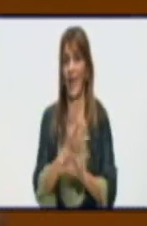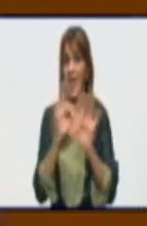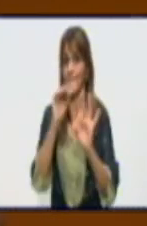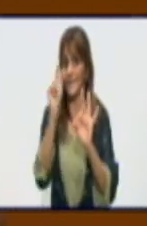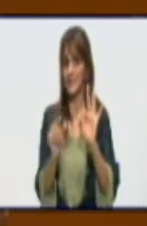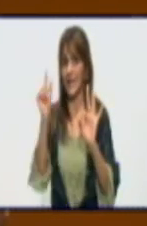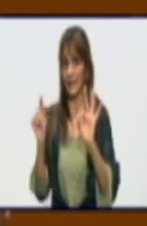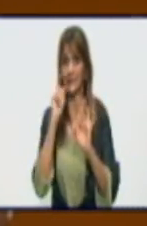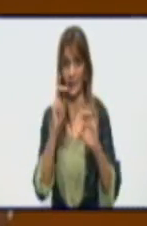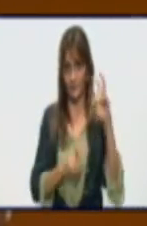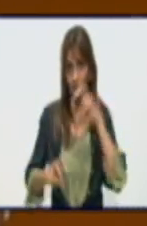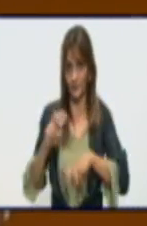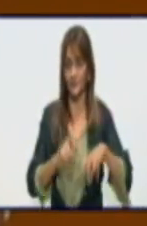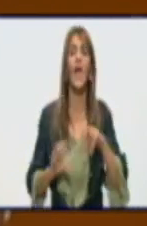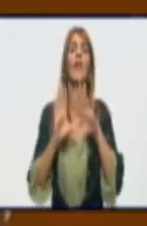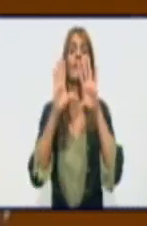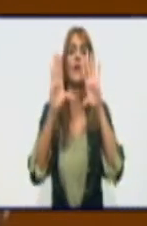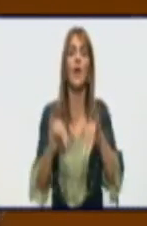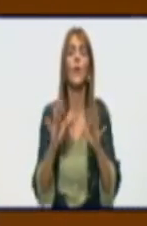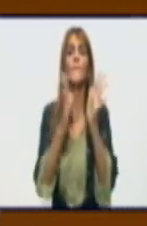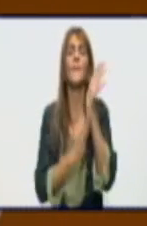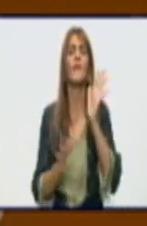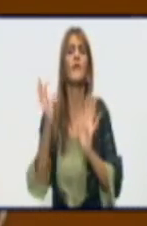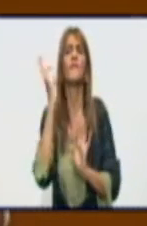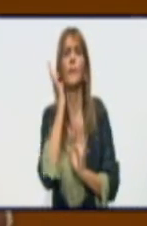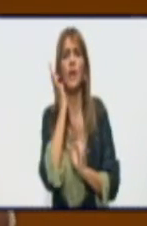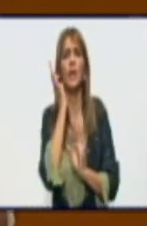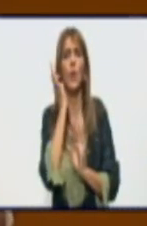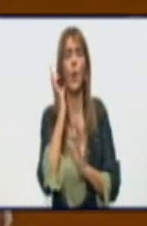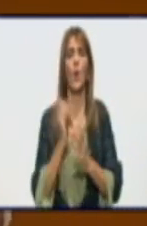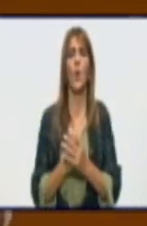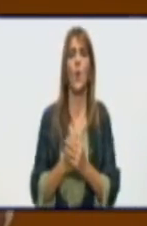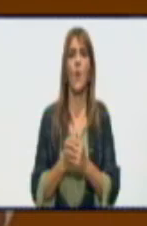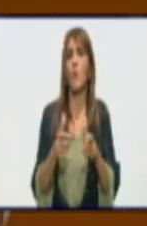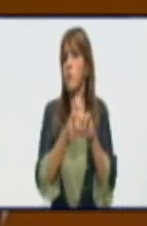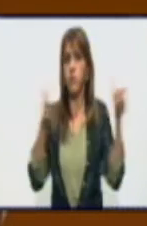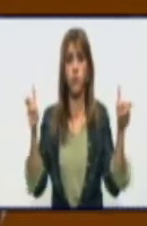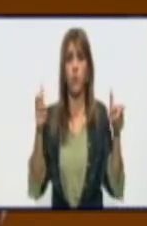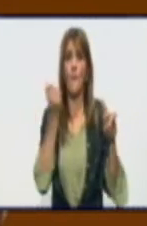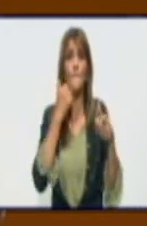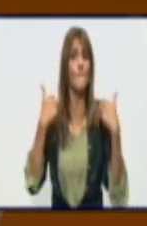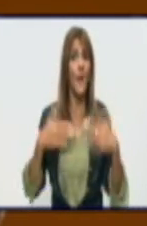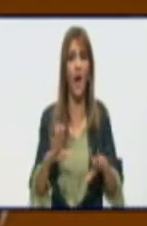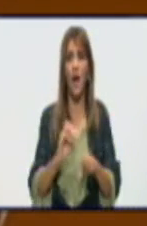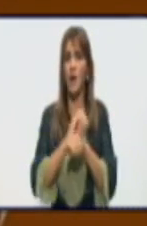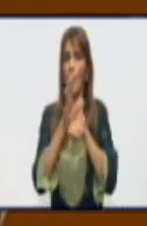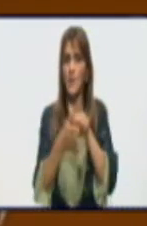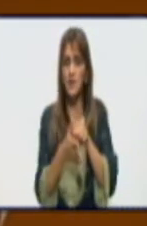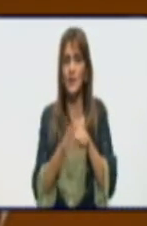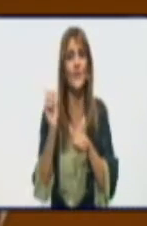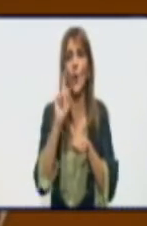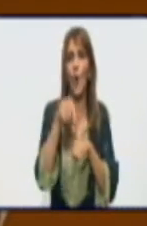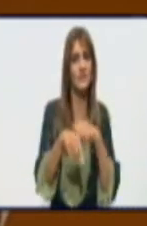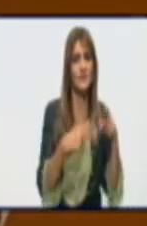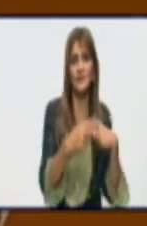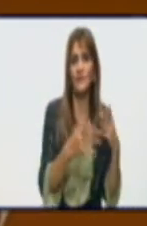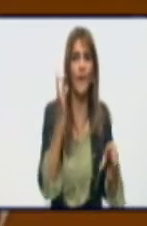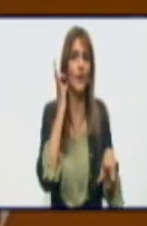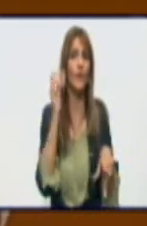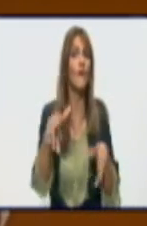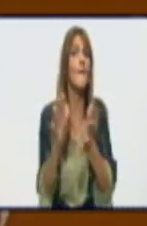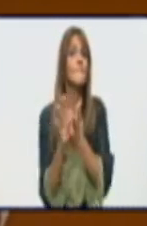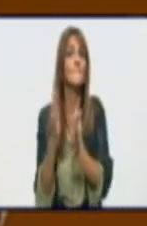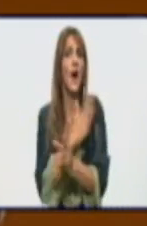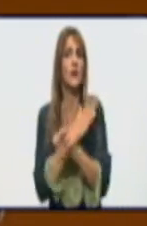que en febrero iba a haber un incremento grande de casos en grama. No fue en febrero, pero fue en marzo. Sí. Y fueron 500 casos semanales. Más de 500 casos semanales